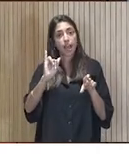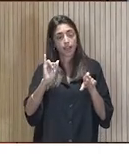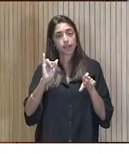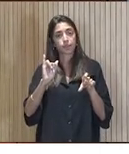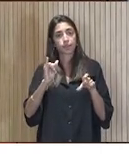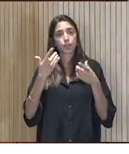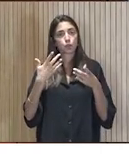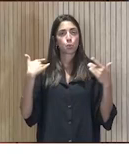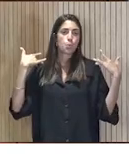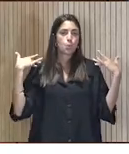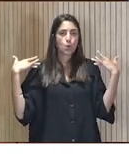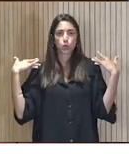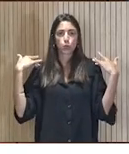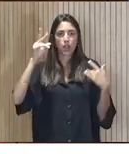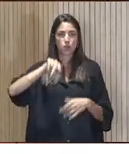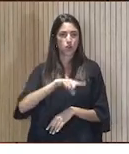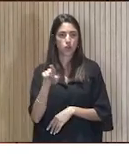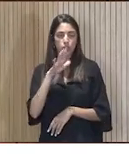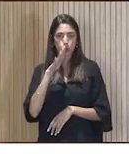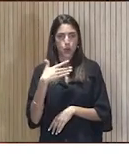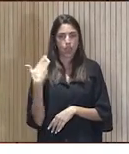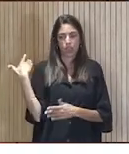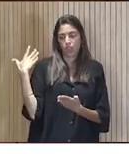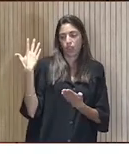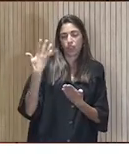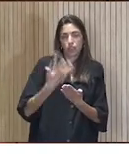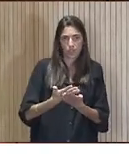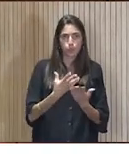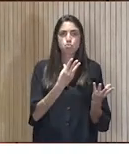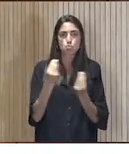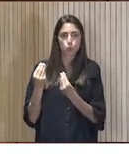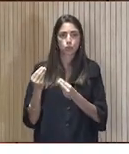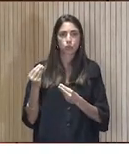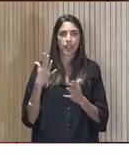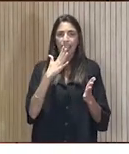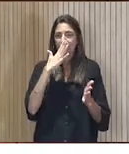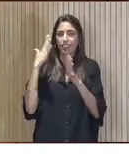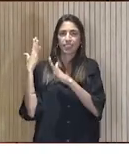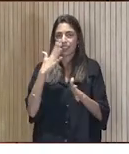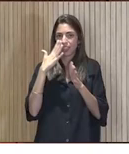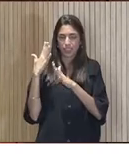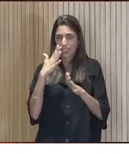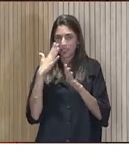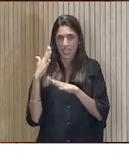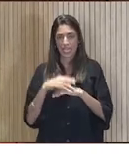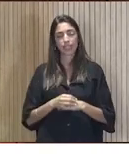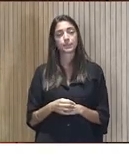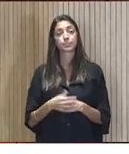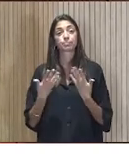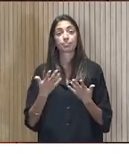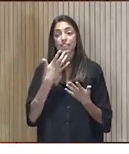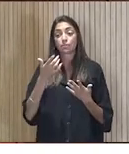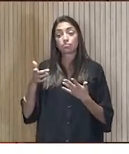Y no es postureo. La tiene de hace muchísimos años, muchísimas décadas. Y cuando contabas lo de la